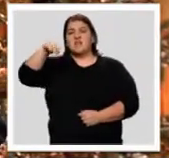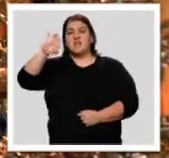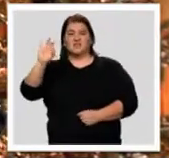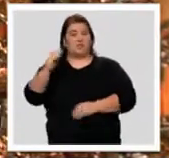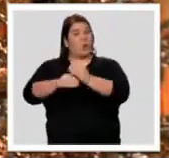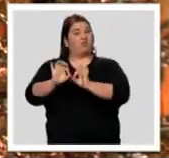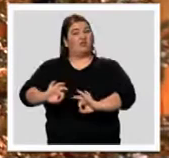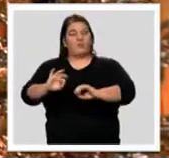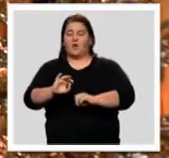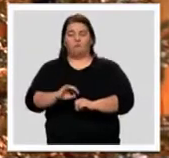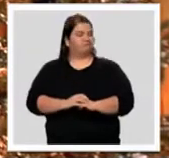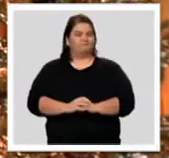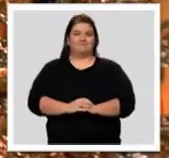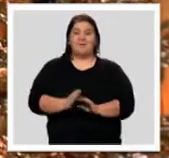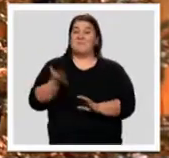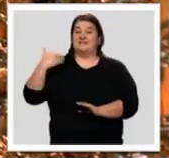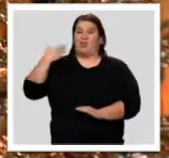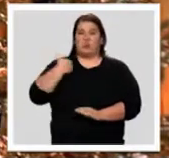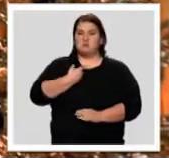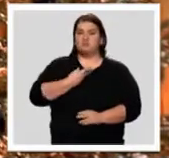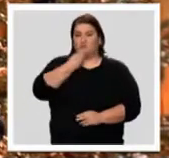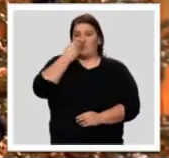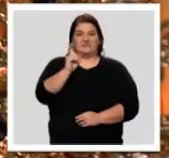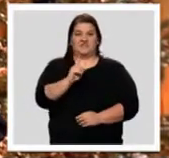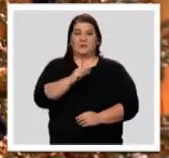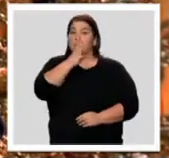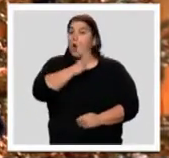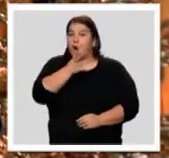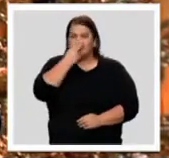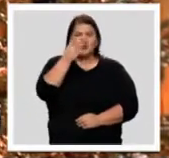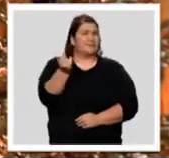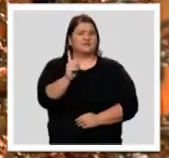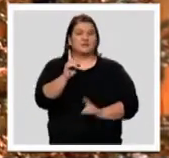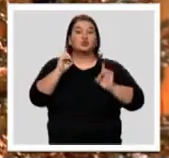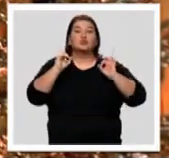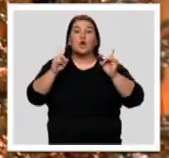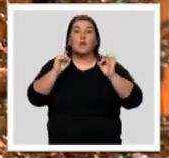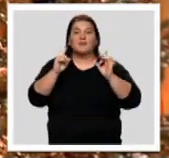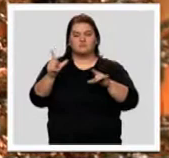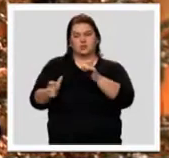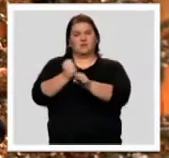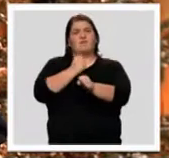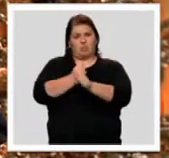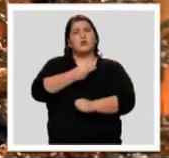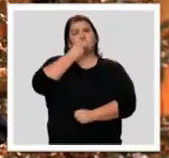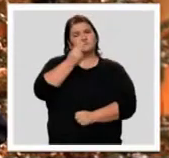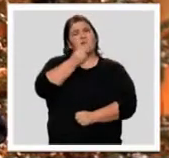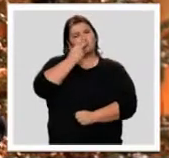No me importa el pasado. No me importa el porqué. Solo me importa el futuro de nuestros trabajadores.